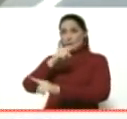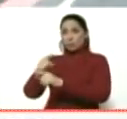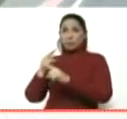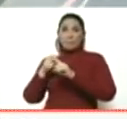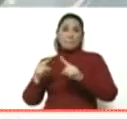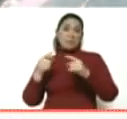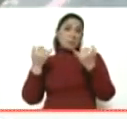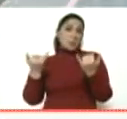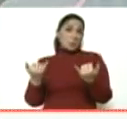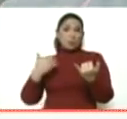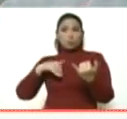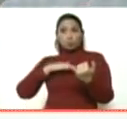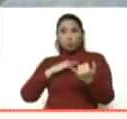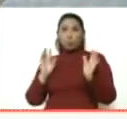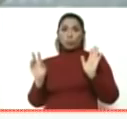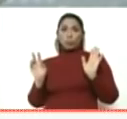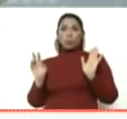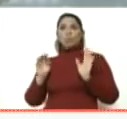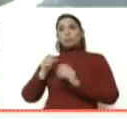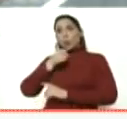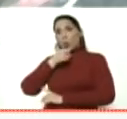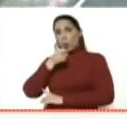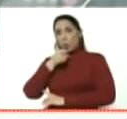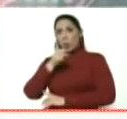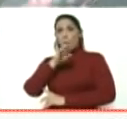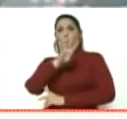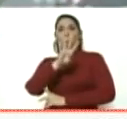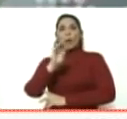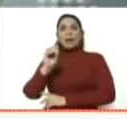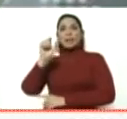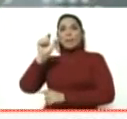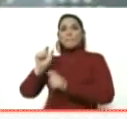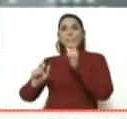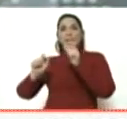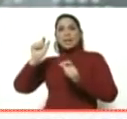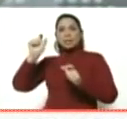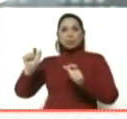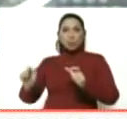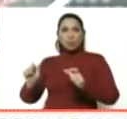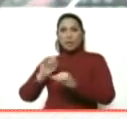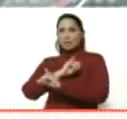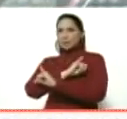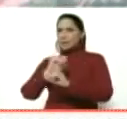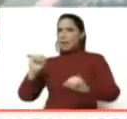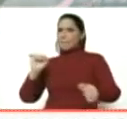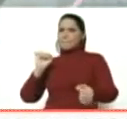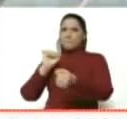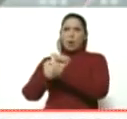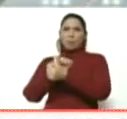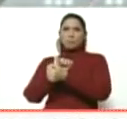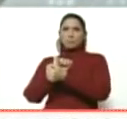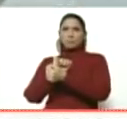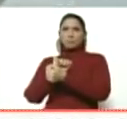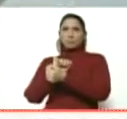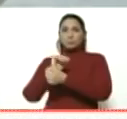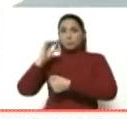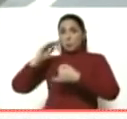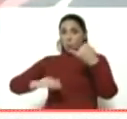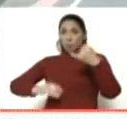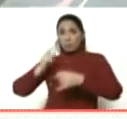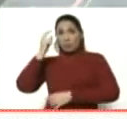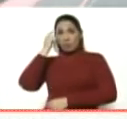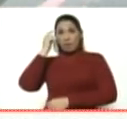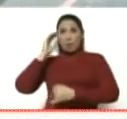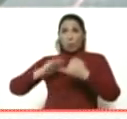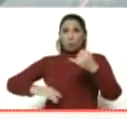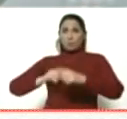ahora contamos con los testimonios de 40 personas que han sido apresadas en los últimos días, en las